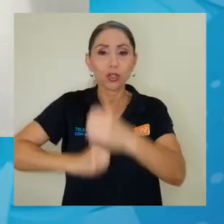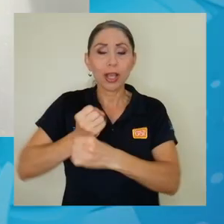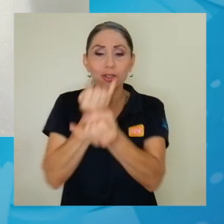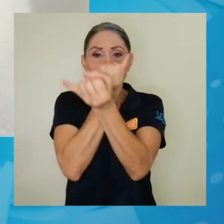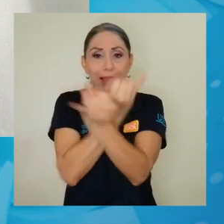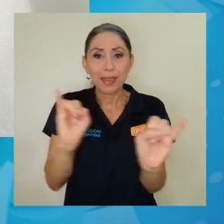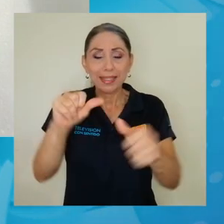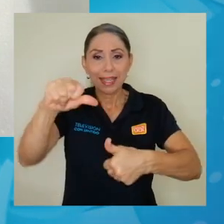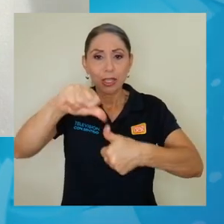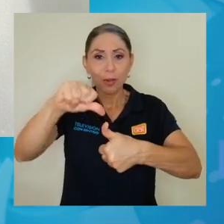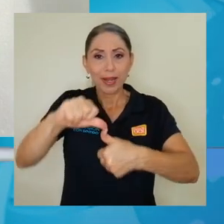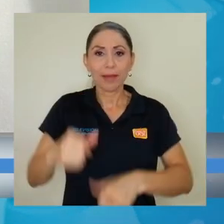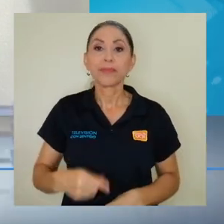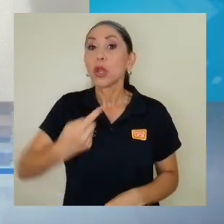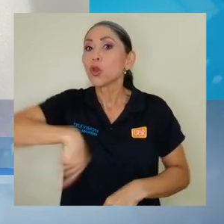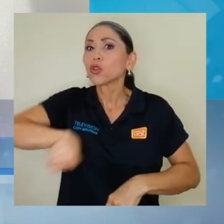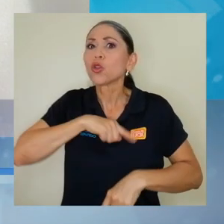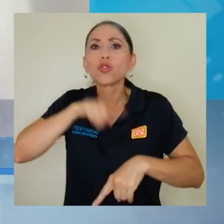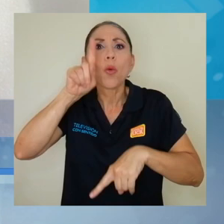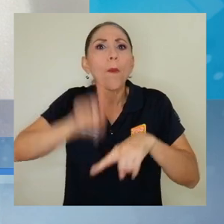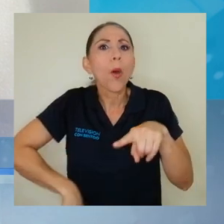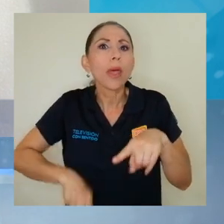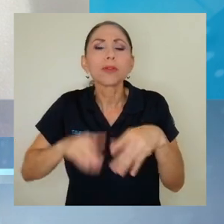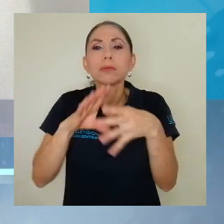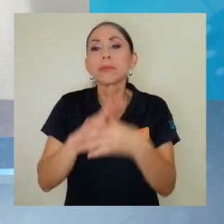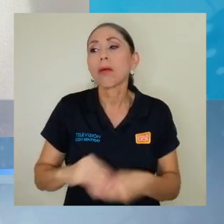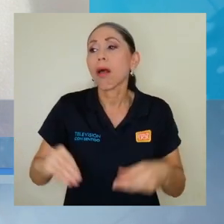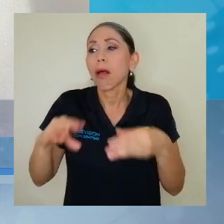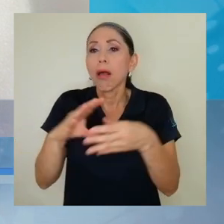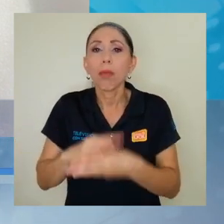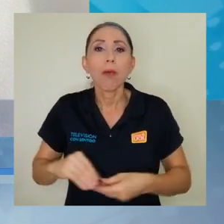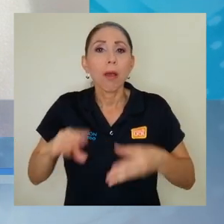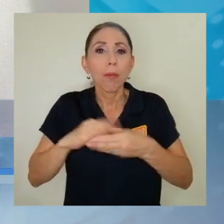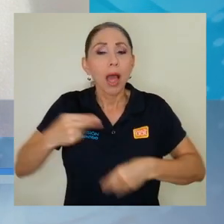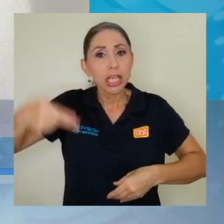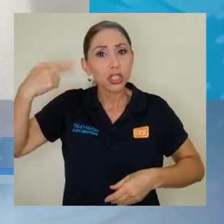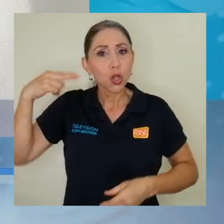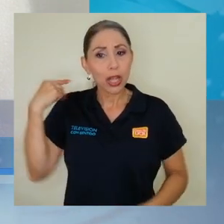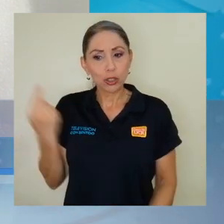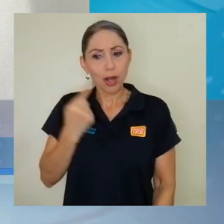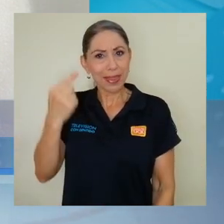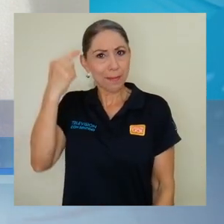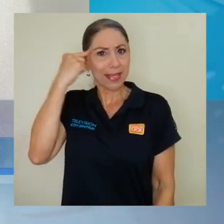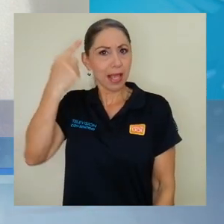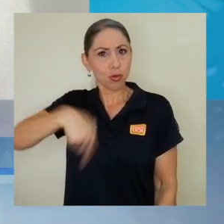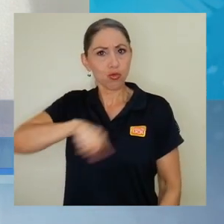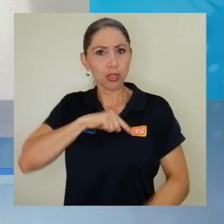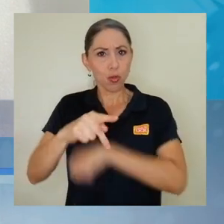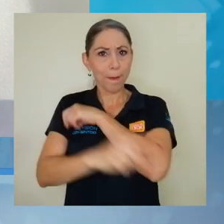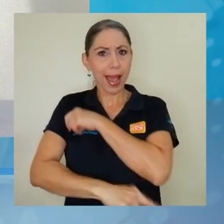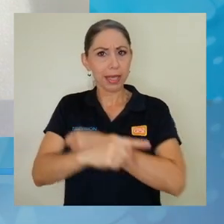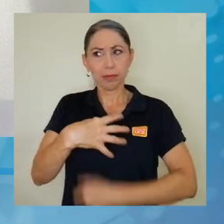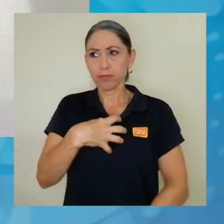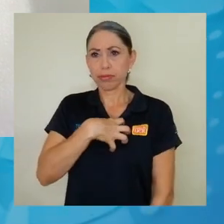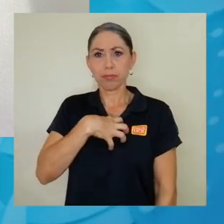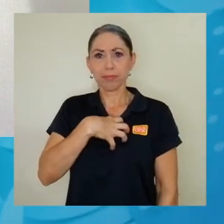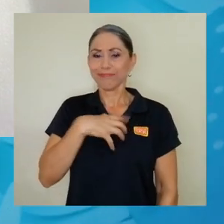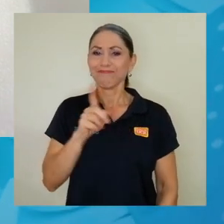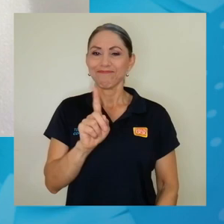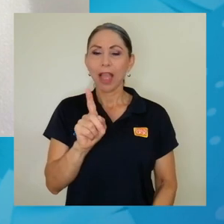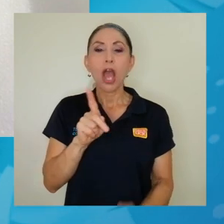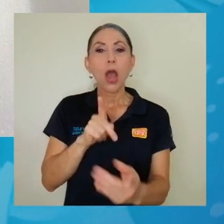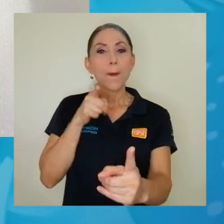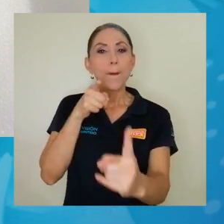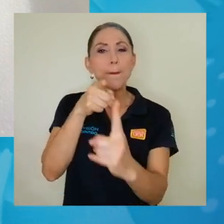No podemos quedarnos simplemente narrando nuestra historia de una manera nacionalista. La intención entonces del